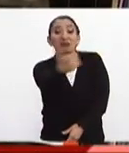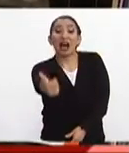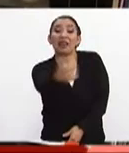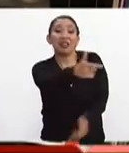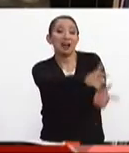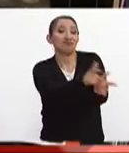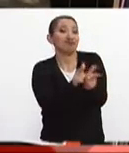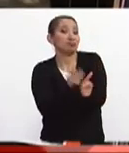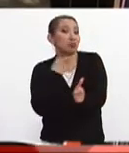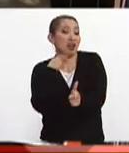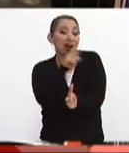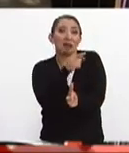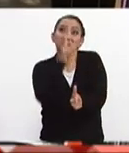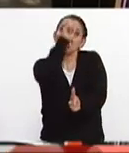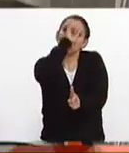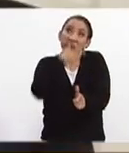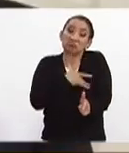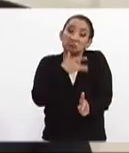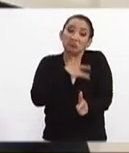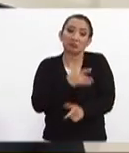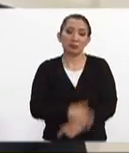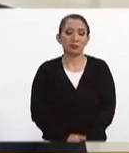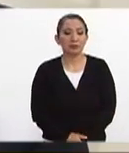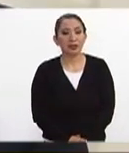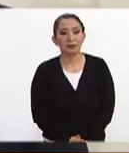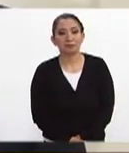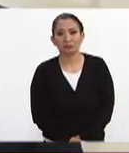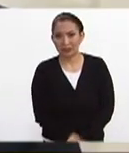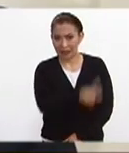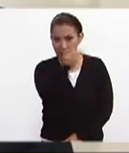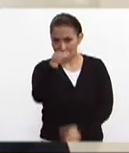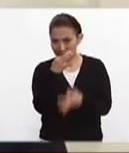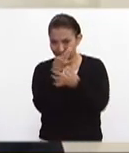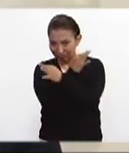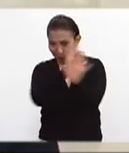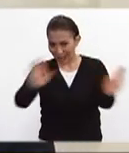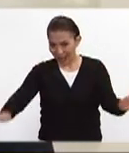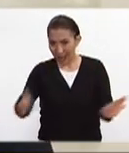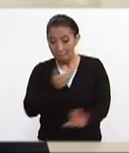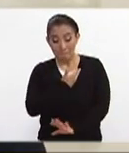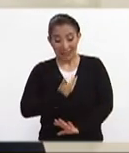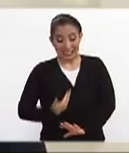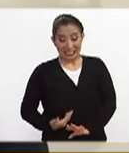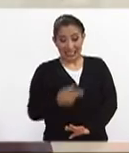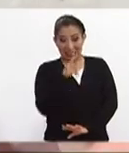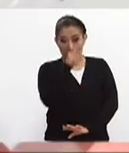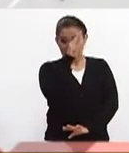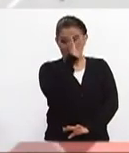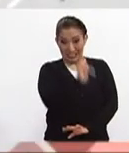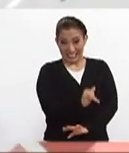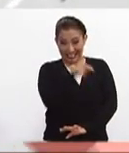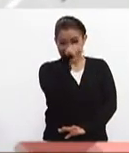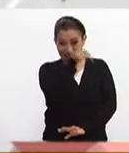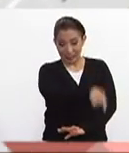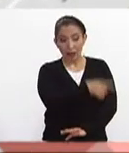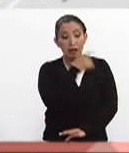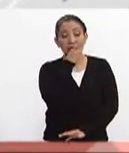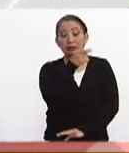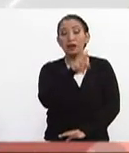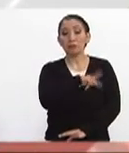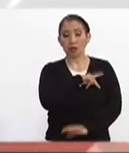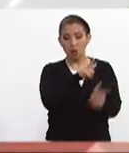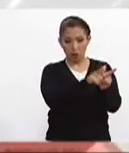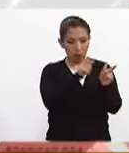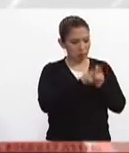partidos políticos actuar en consecuencia luego de este mensaje el presidente nacional del PRI Enrique Ochoa Reza anunció que su